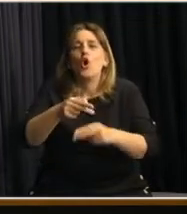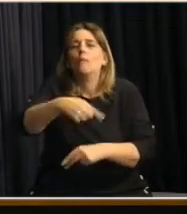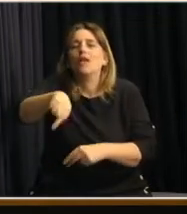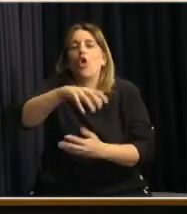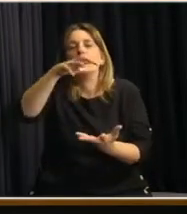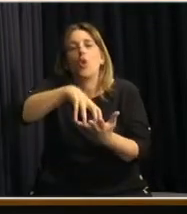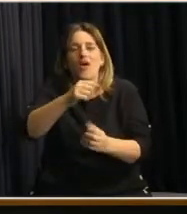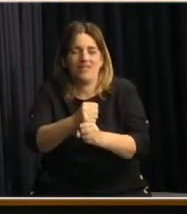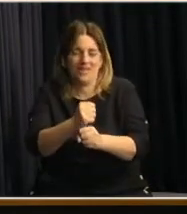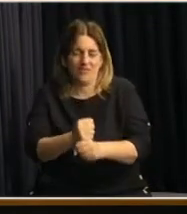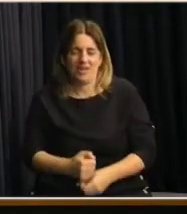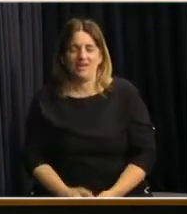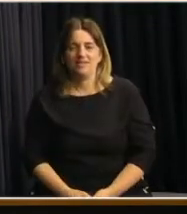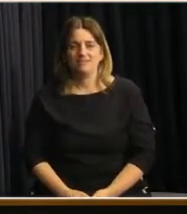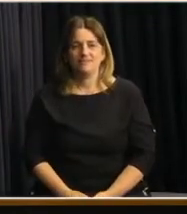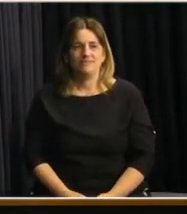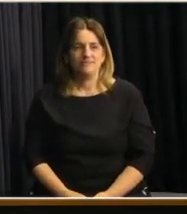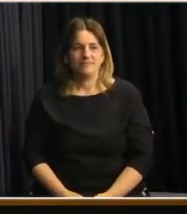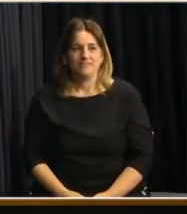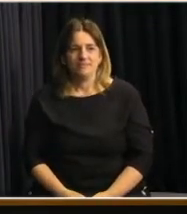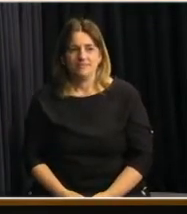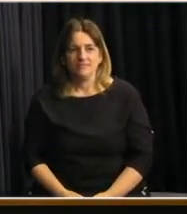con nombre y medio al cual representan.